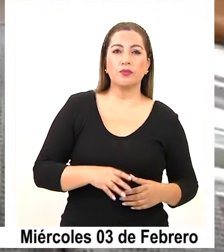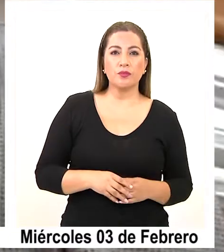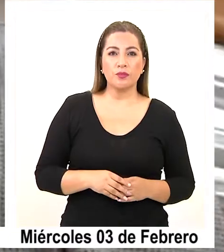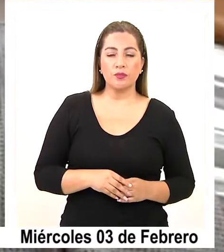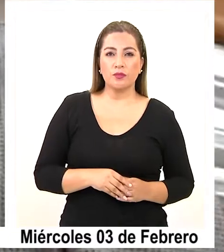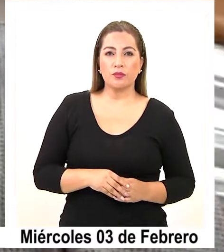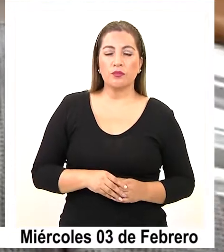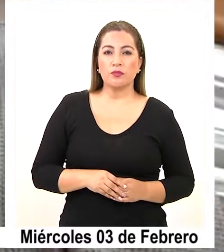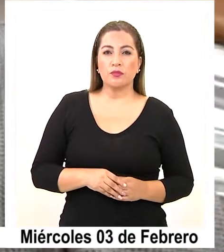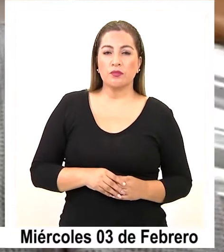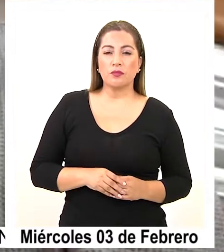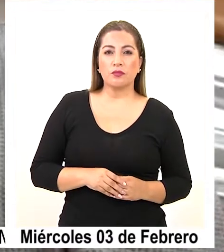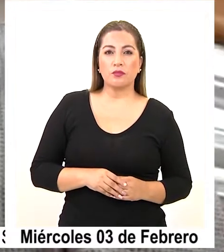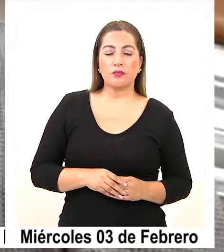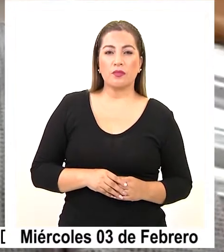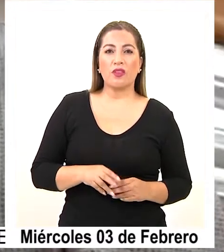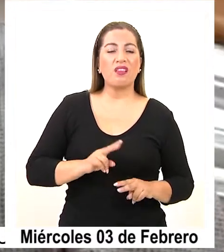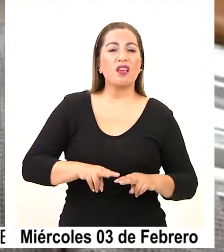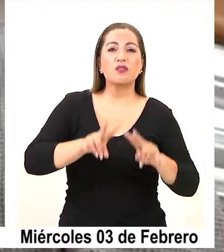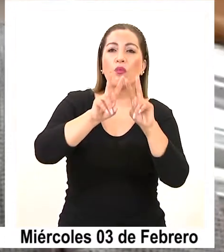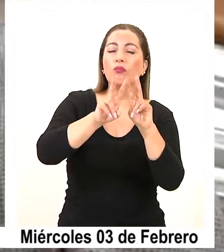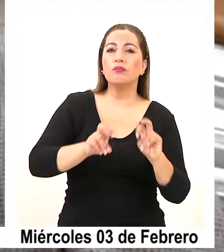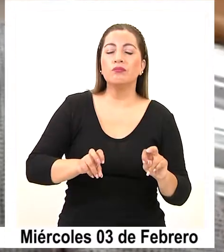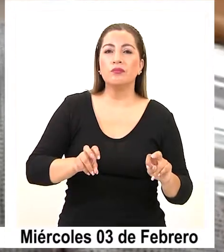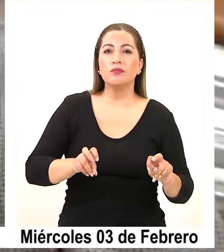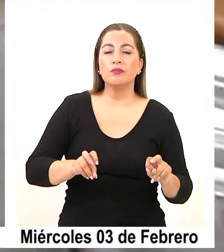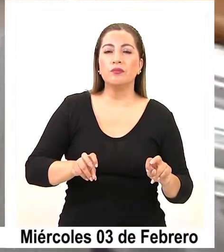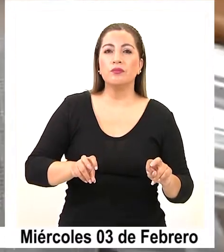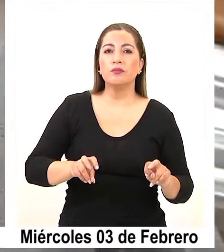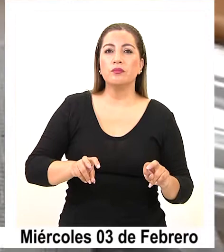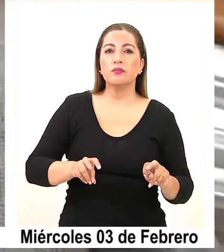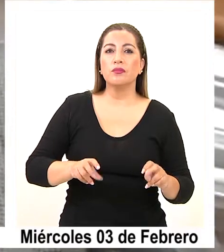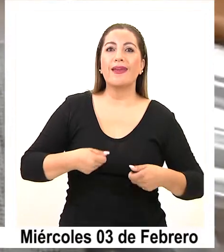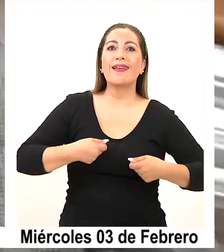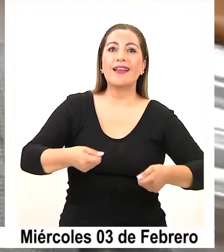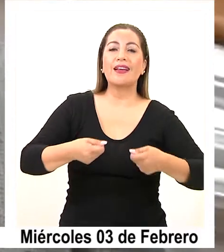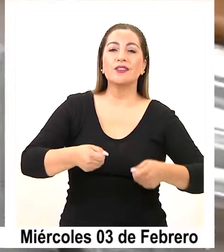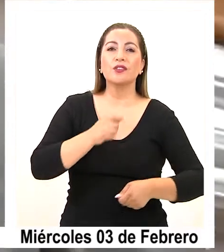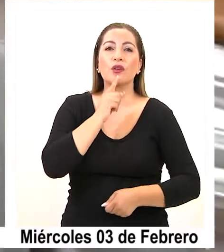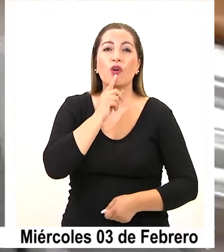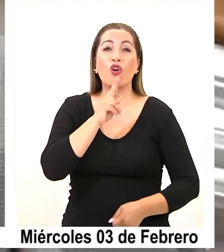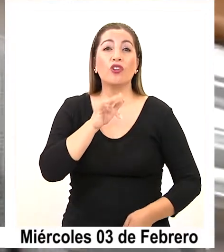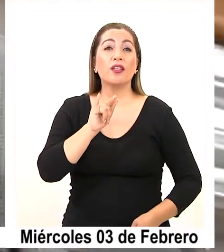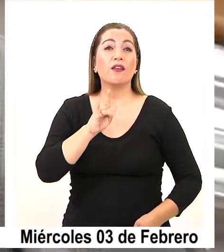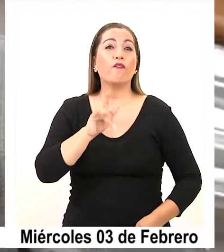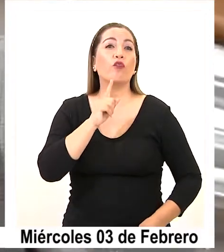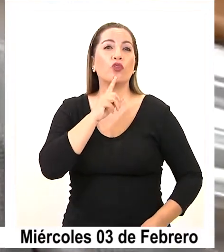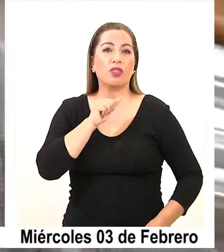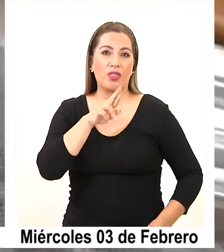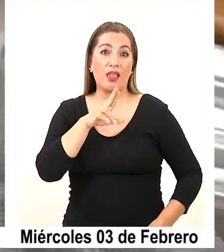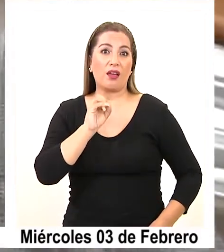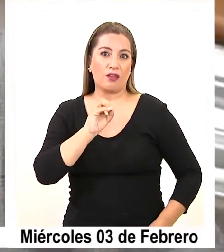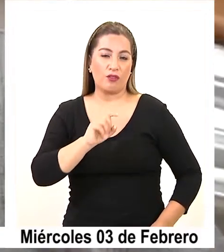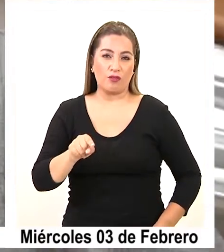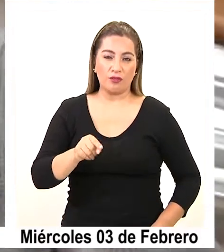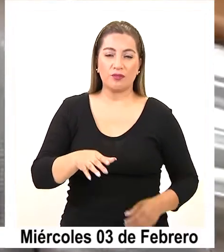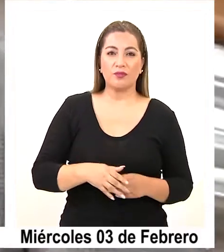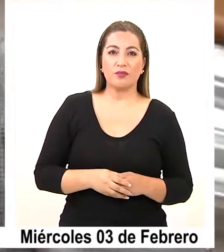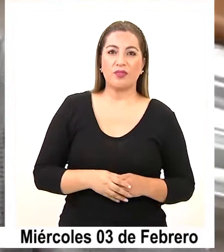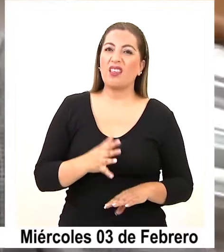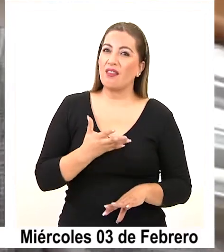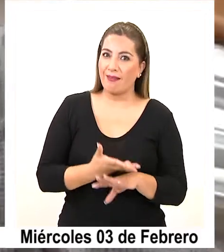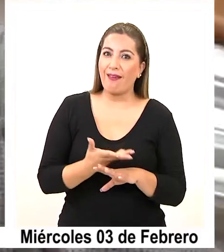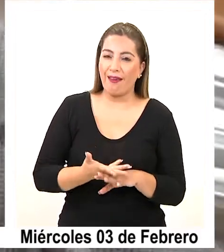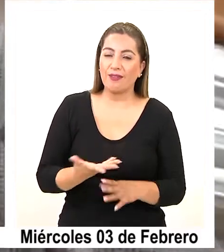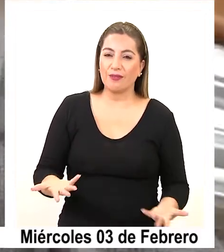análisis más relacionado con el gasto tributario que denominan ellos a las exenciones fiscales o tributarias